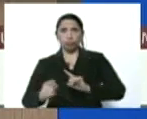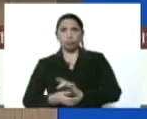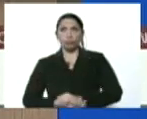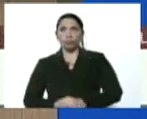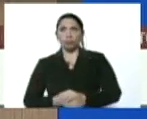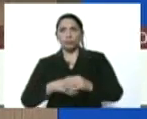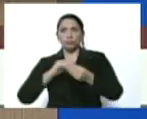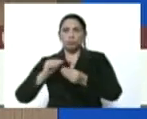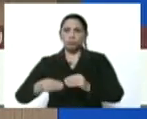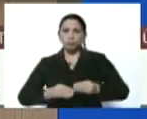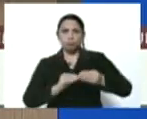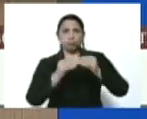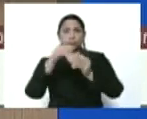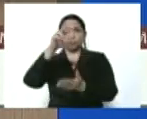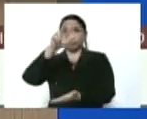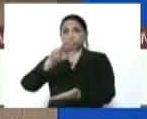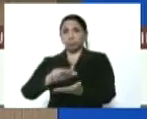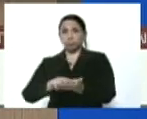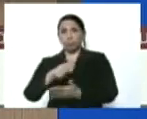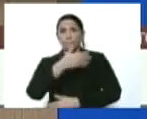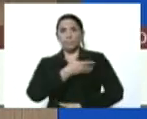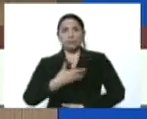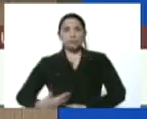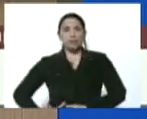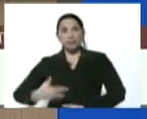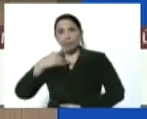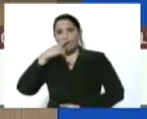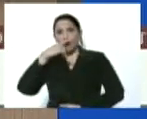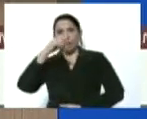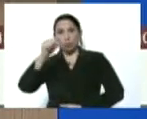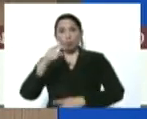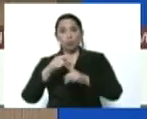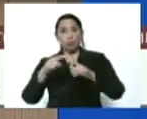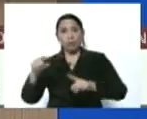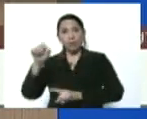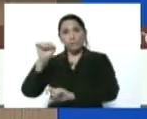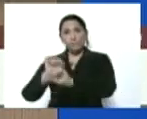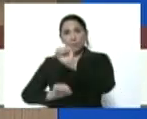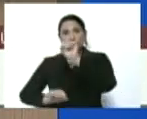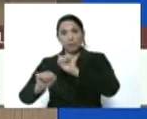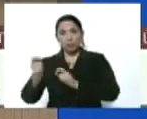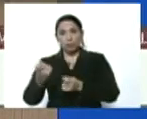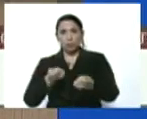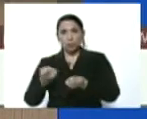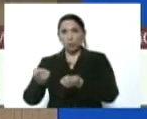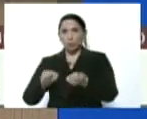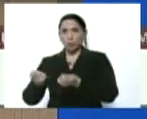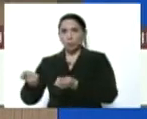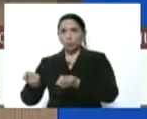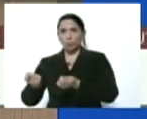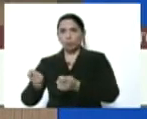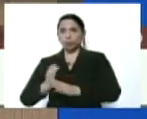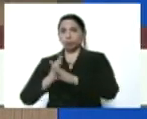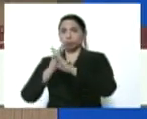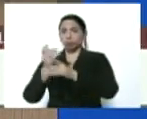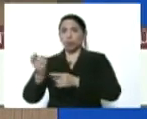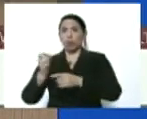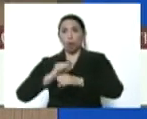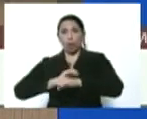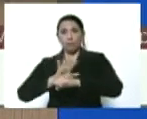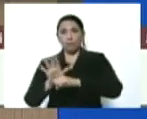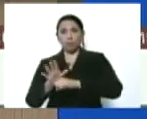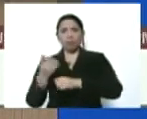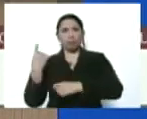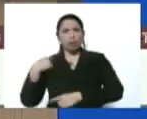elaborado y aprobado el presidente Nicolás Maduro para la prevención y el control del COVID-19, tienen un sentido,